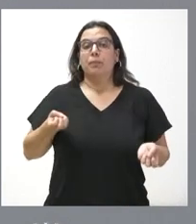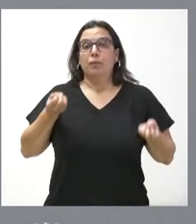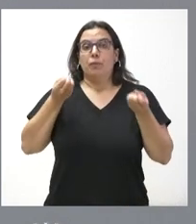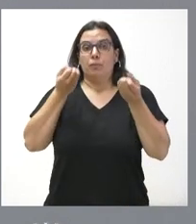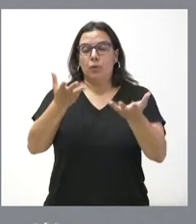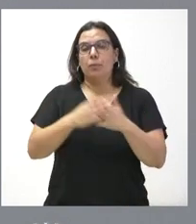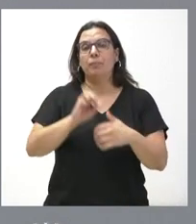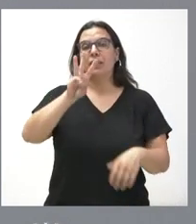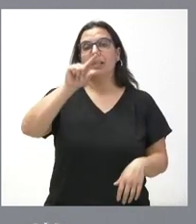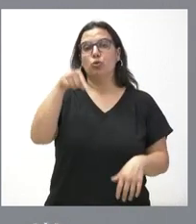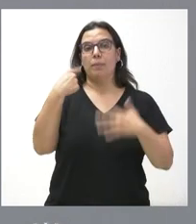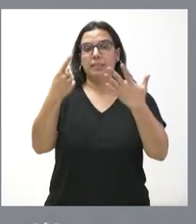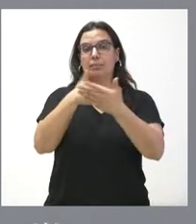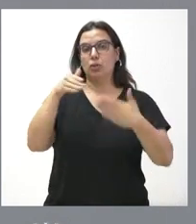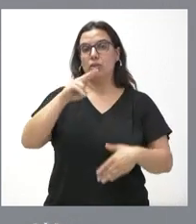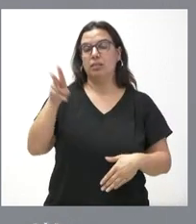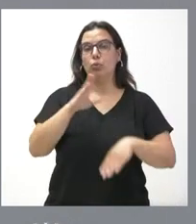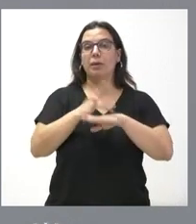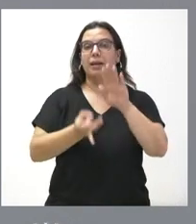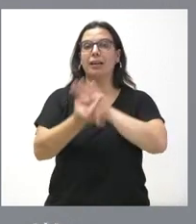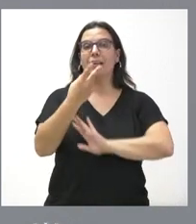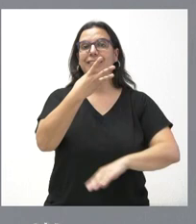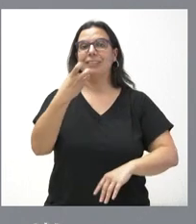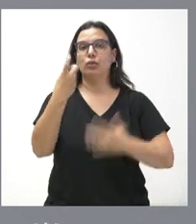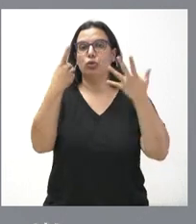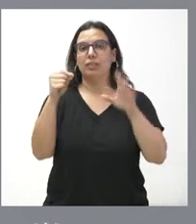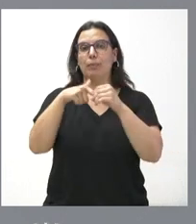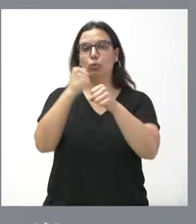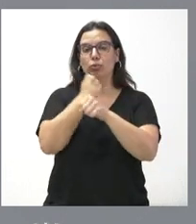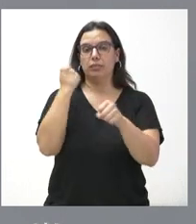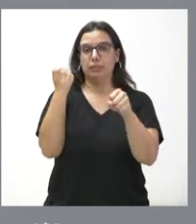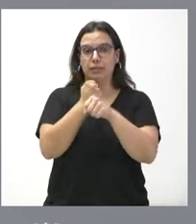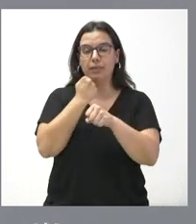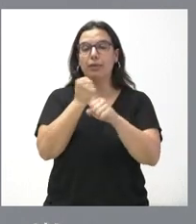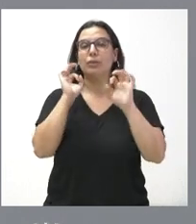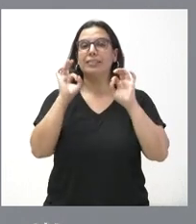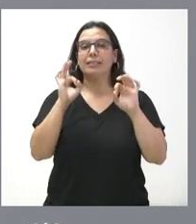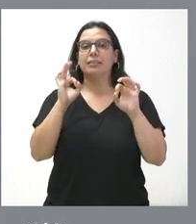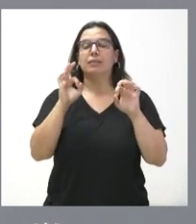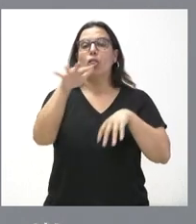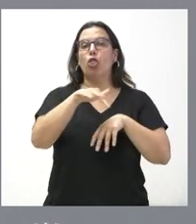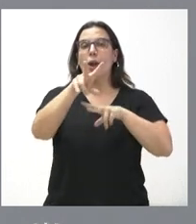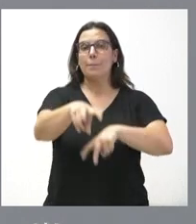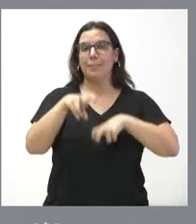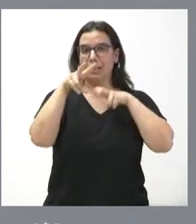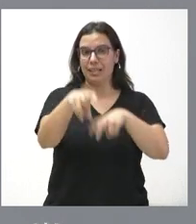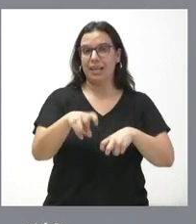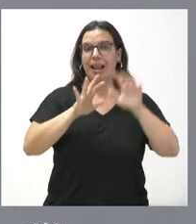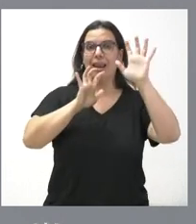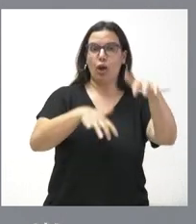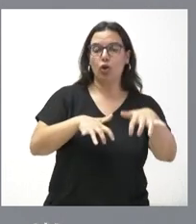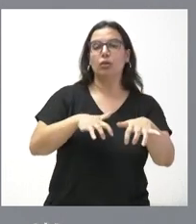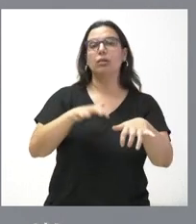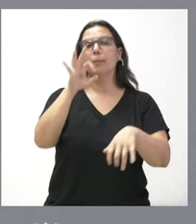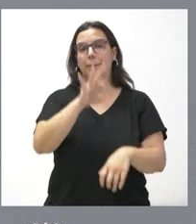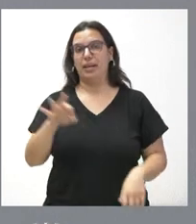destinan 3,6 millones de euros a la creación de 360 puestos de trabajo en las cuencas mineras de León y